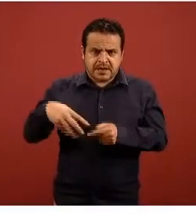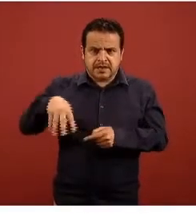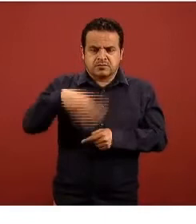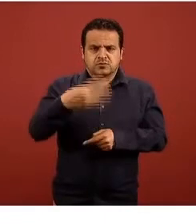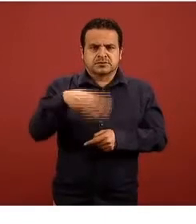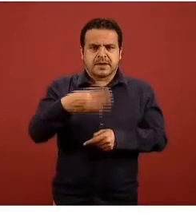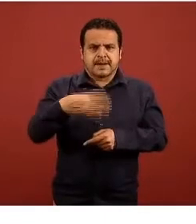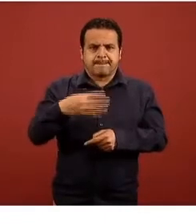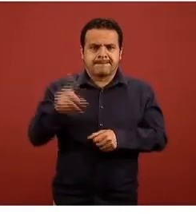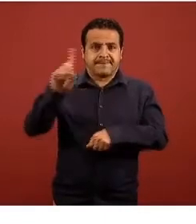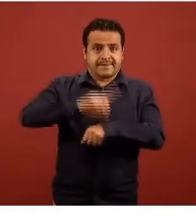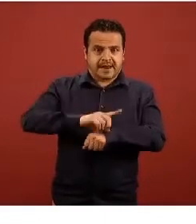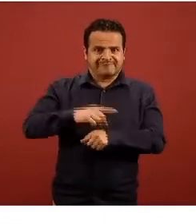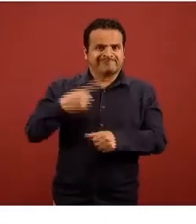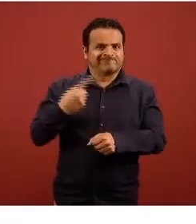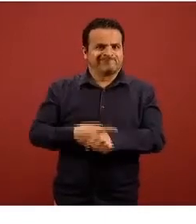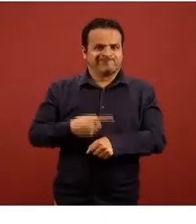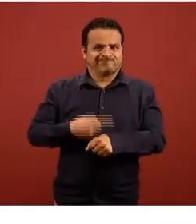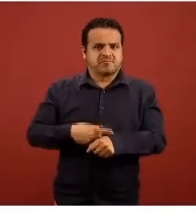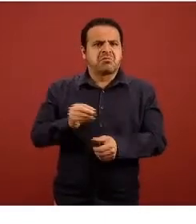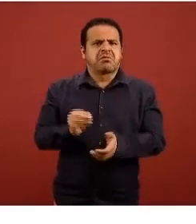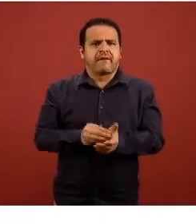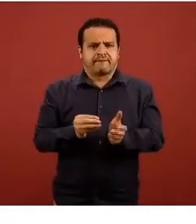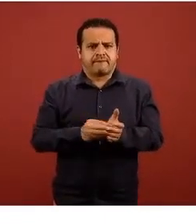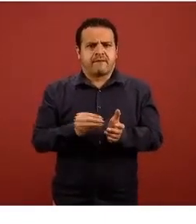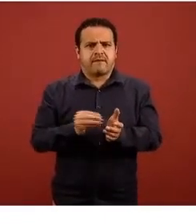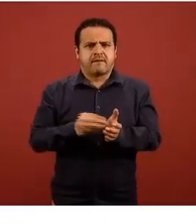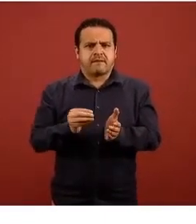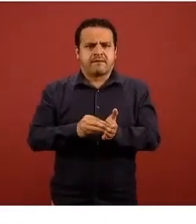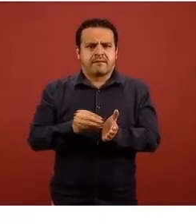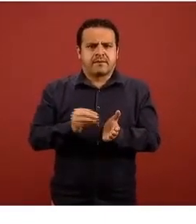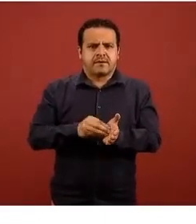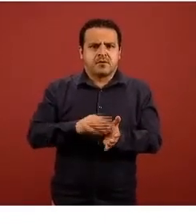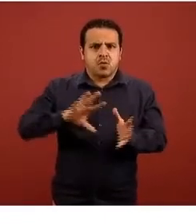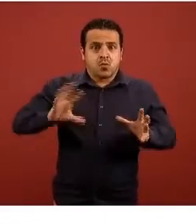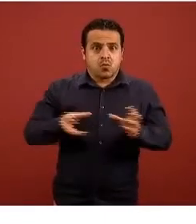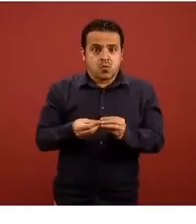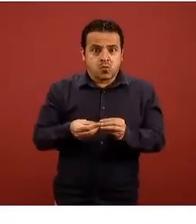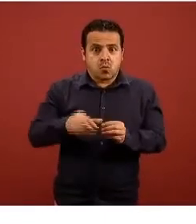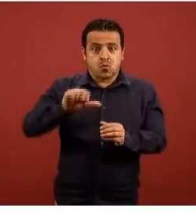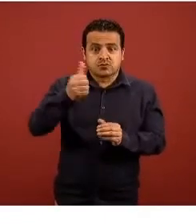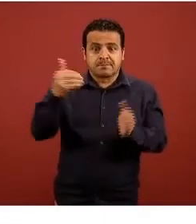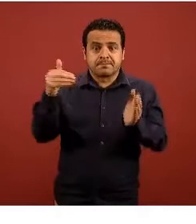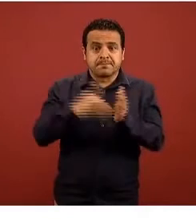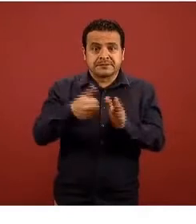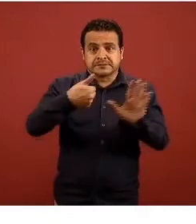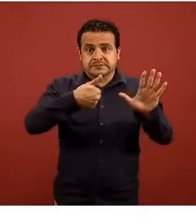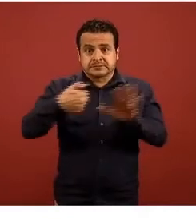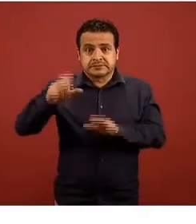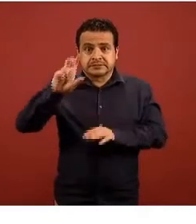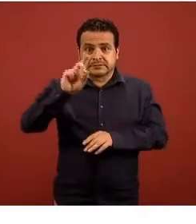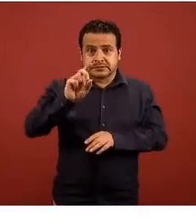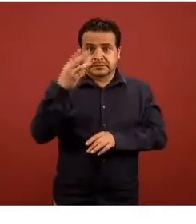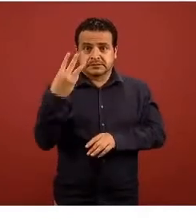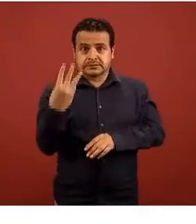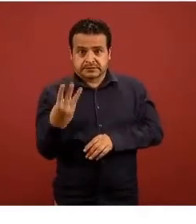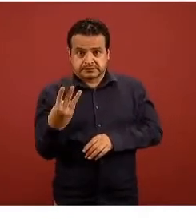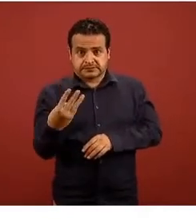acumulados hoy día tenemos la actualización a 11.633 pero de estos 11